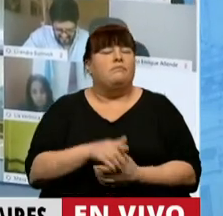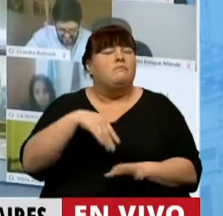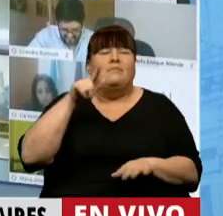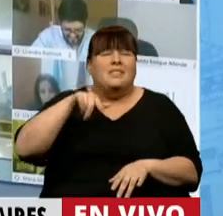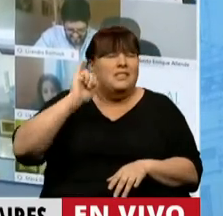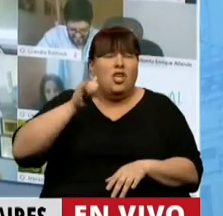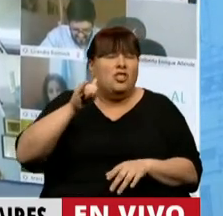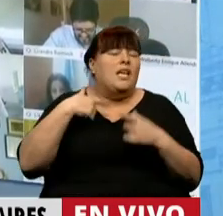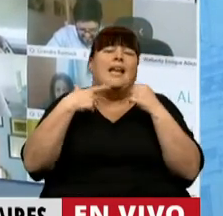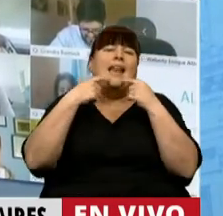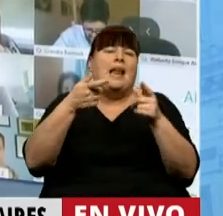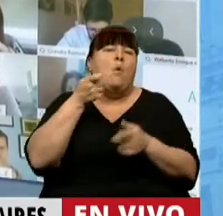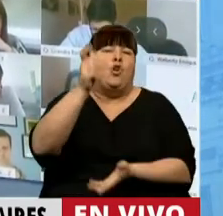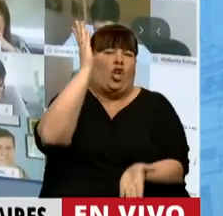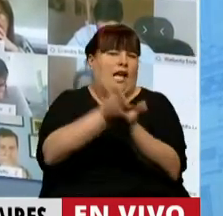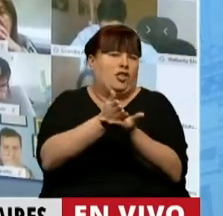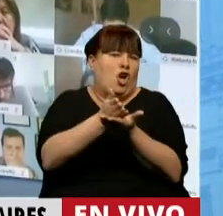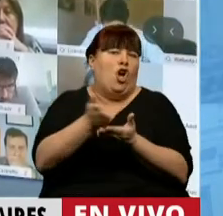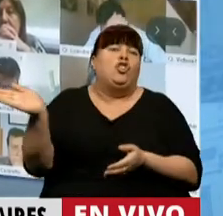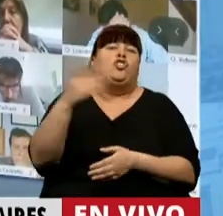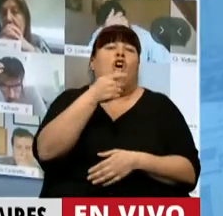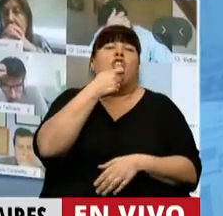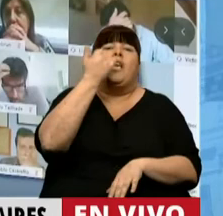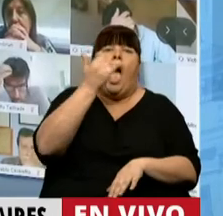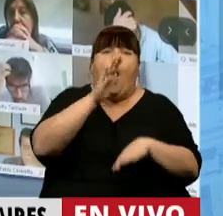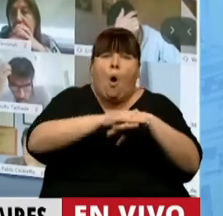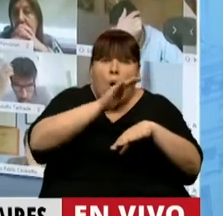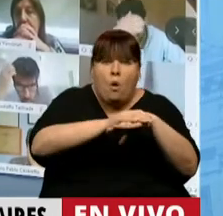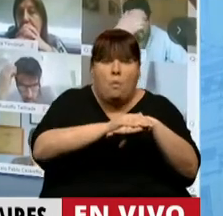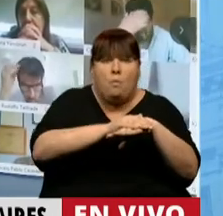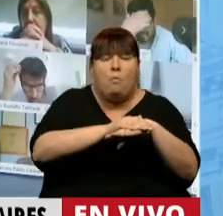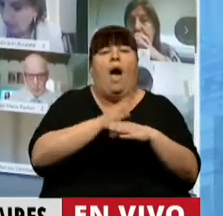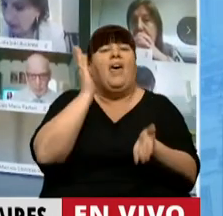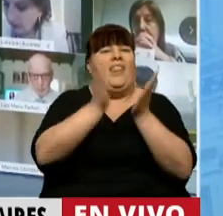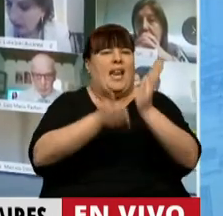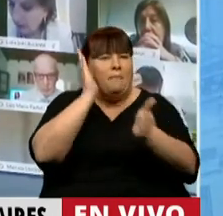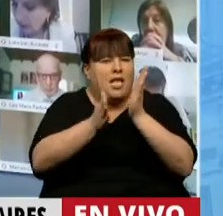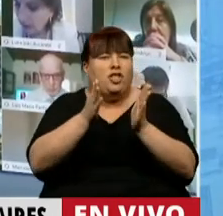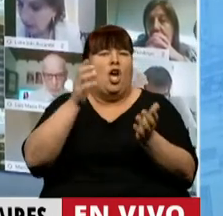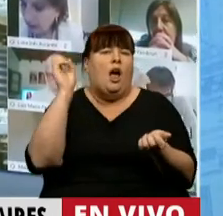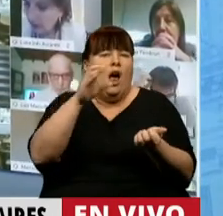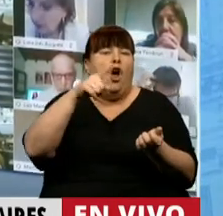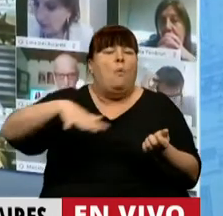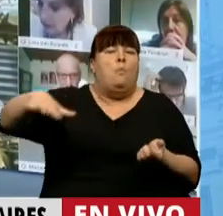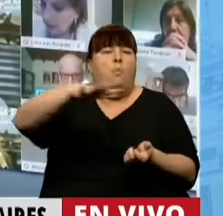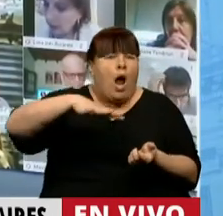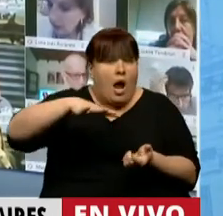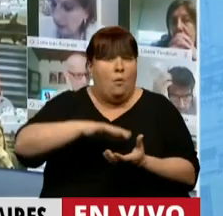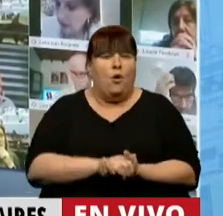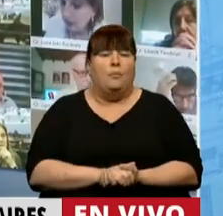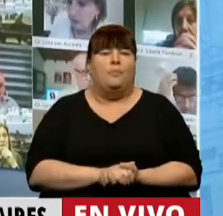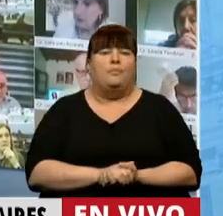nunca reclamamos juicio y castigo a todos los responsables de la represión y los agravios contra el pueblo